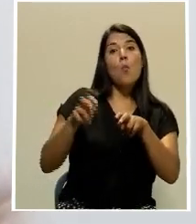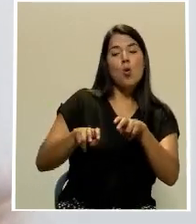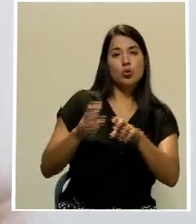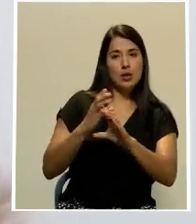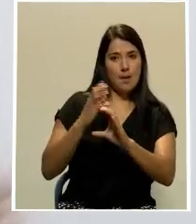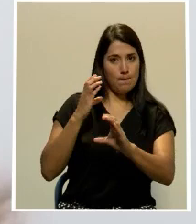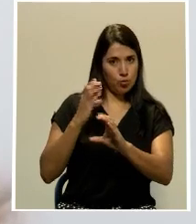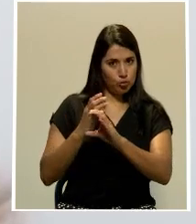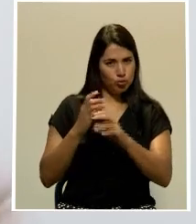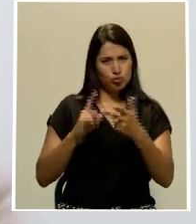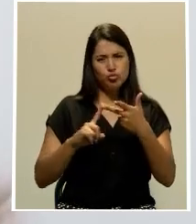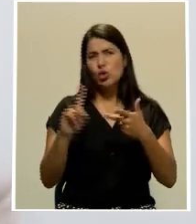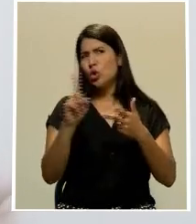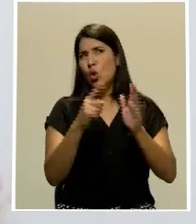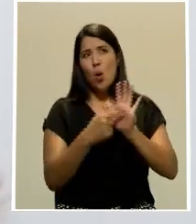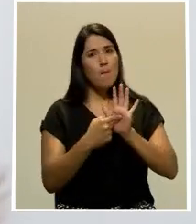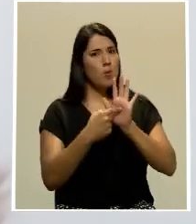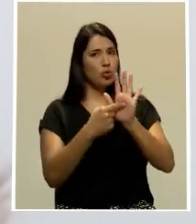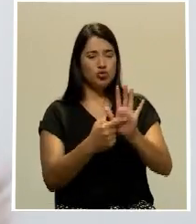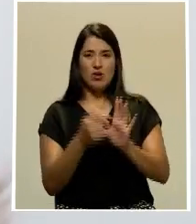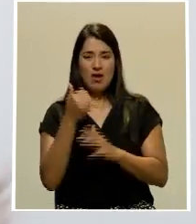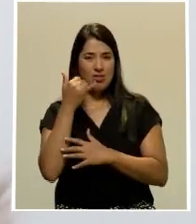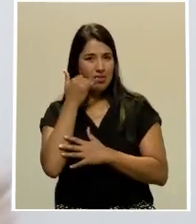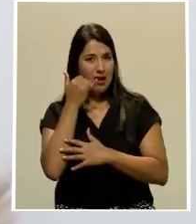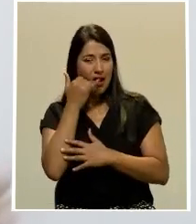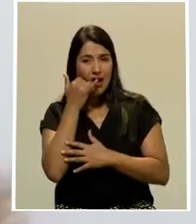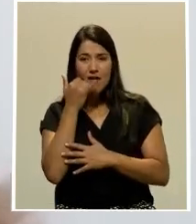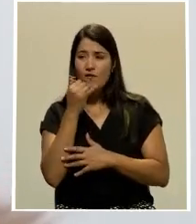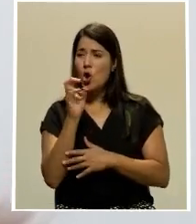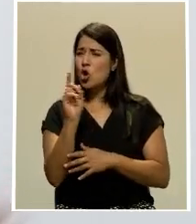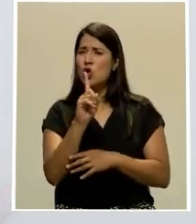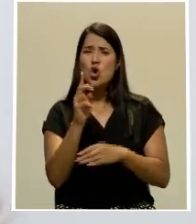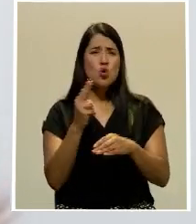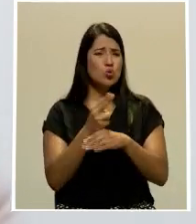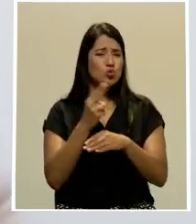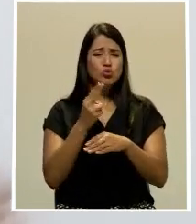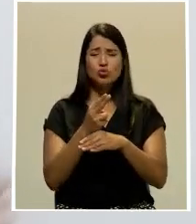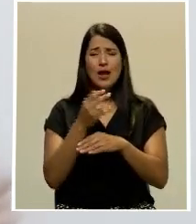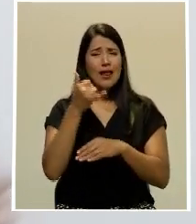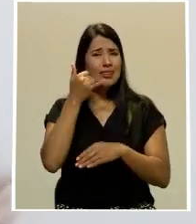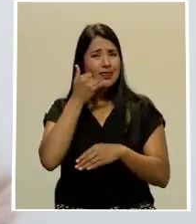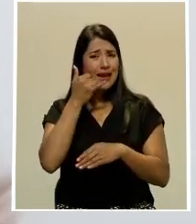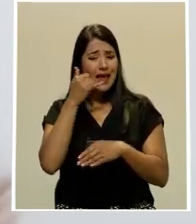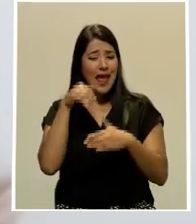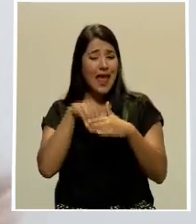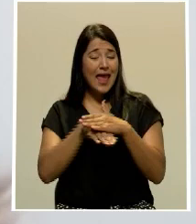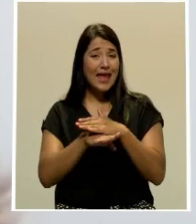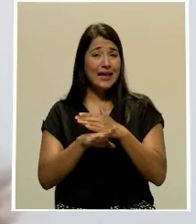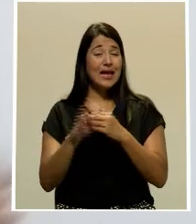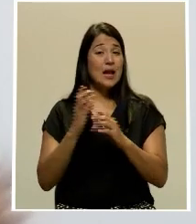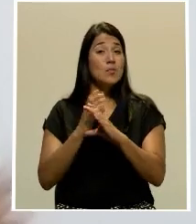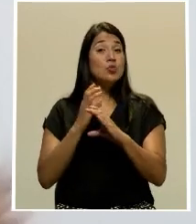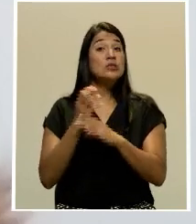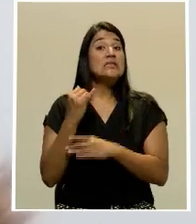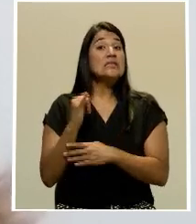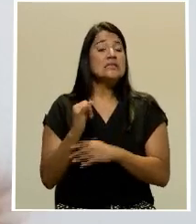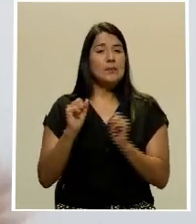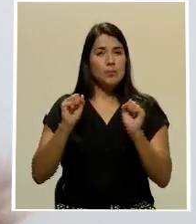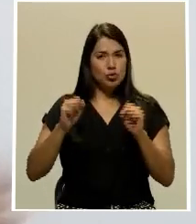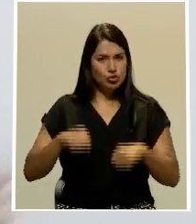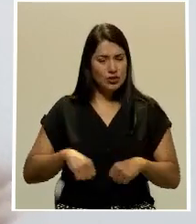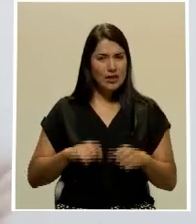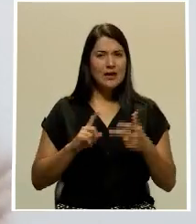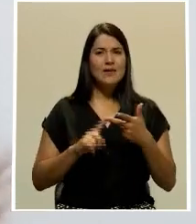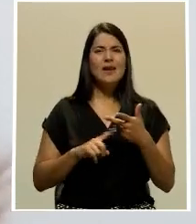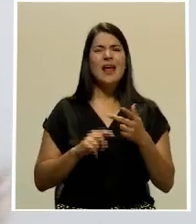mostrar ni utilizar aparatos electrónicos dentro de la unidad, no utilizar el celular hasta donde sea posible, evitar